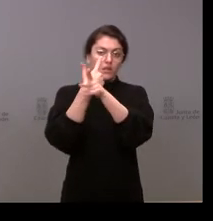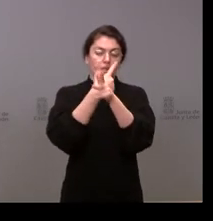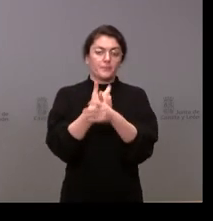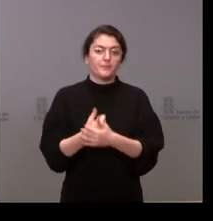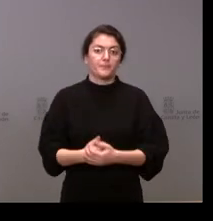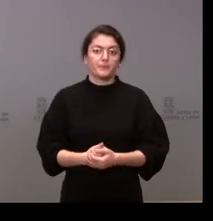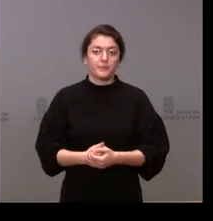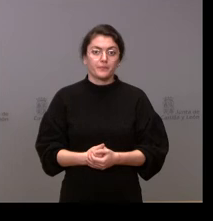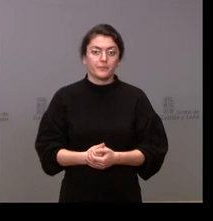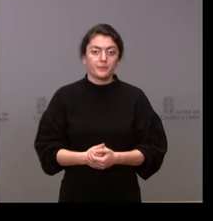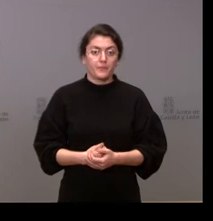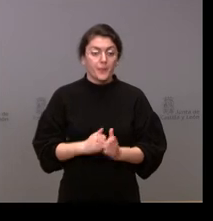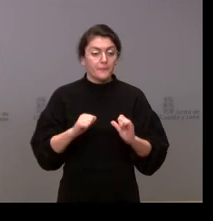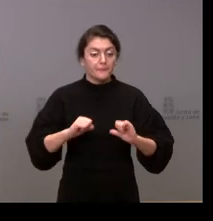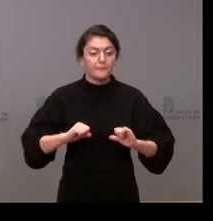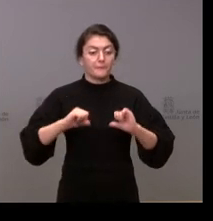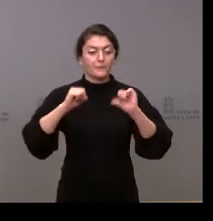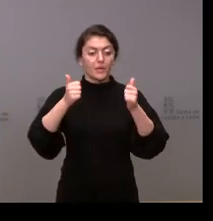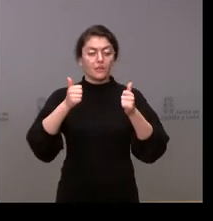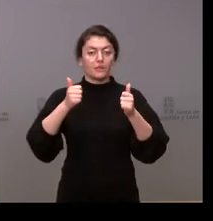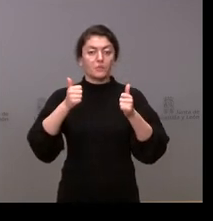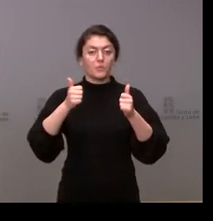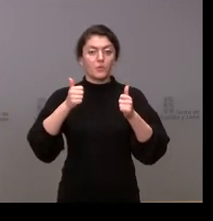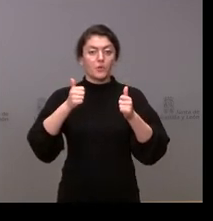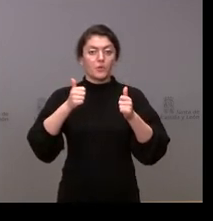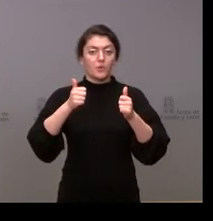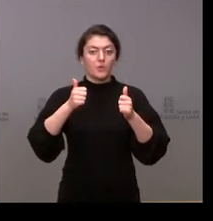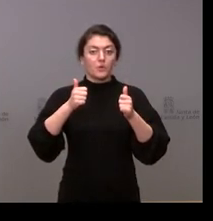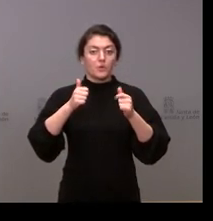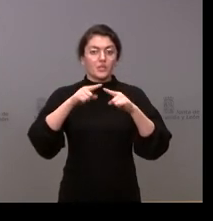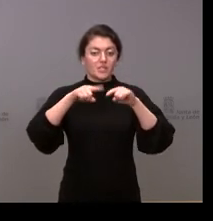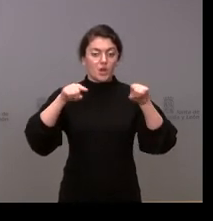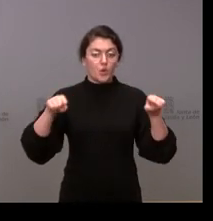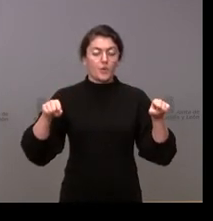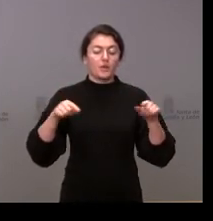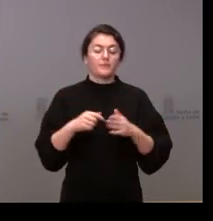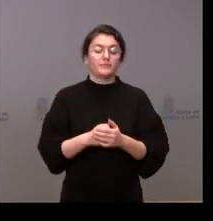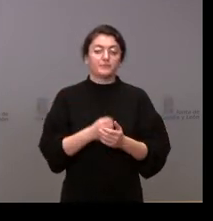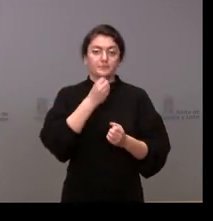iniciamos esta mañana con Segovia Udad Begoña Rincón adelante buenos días